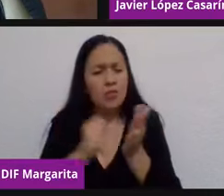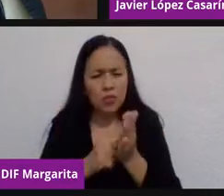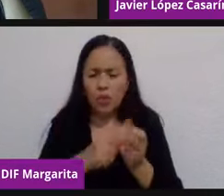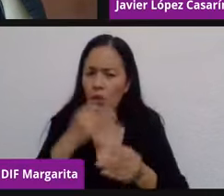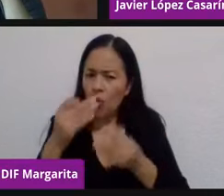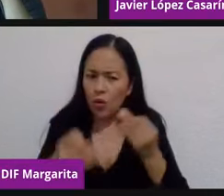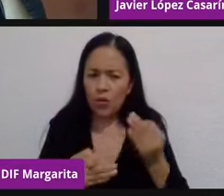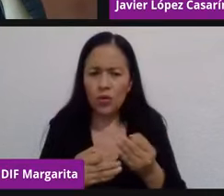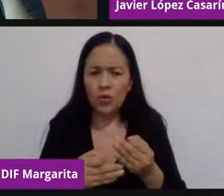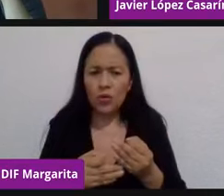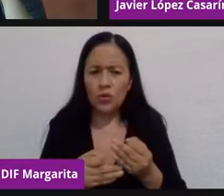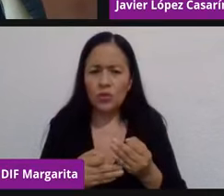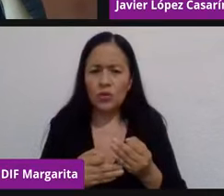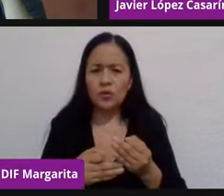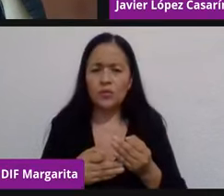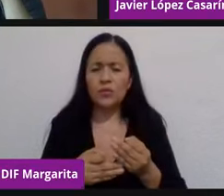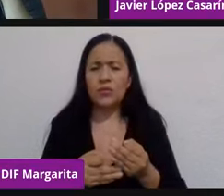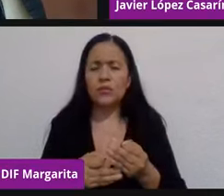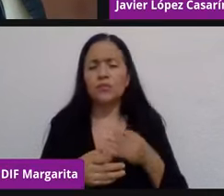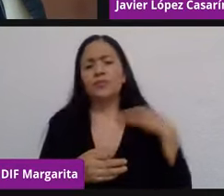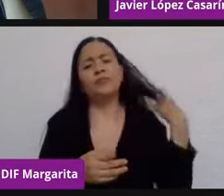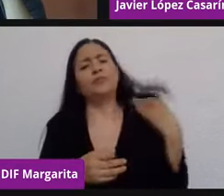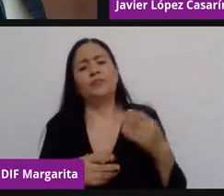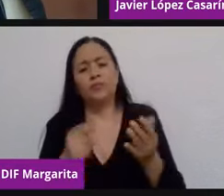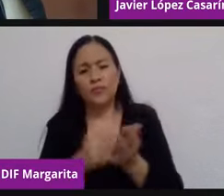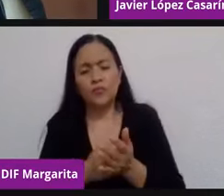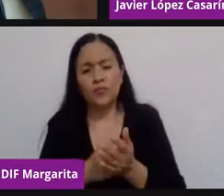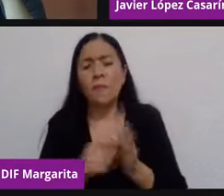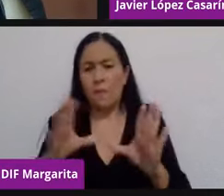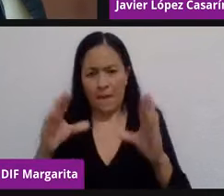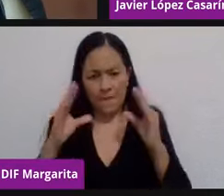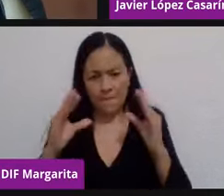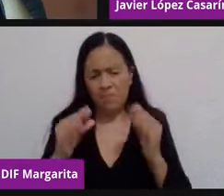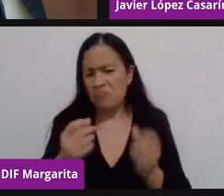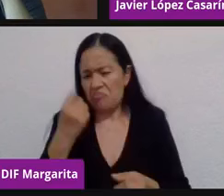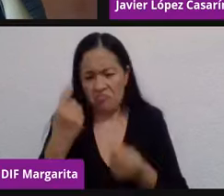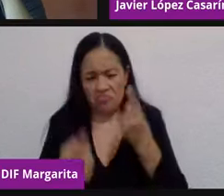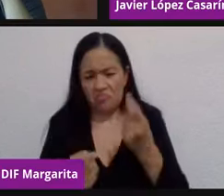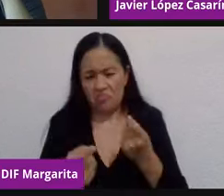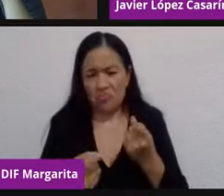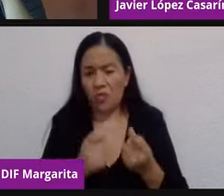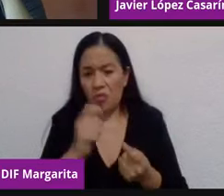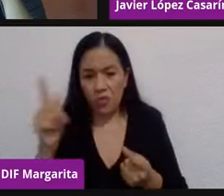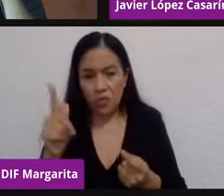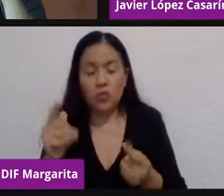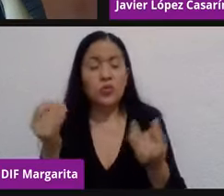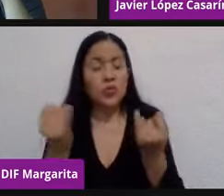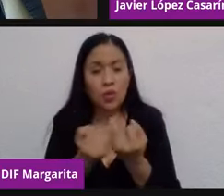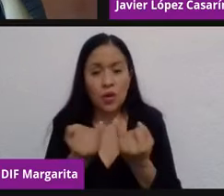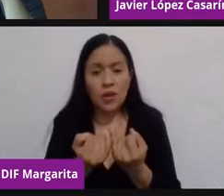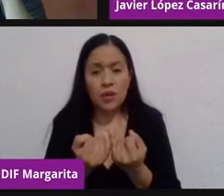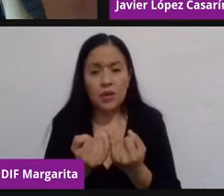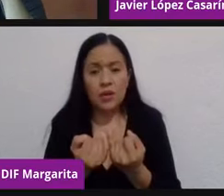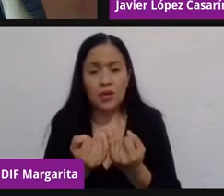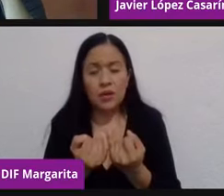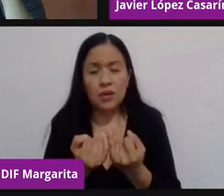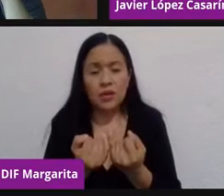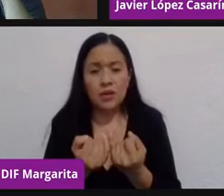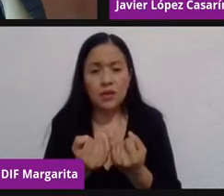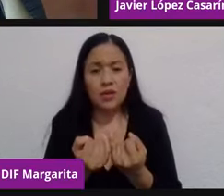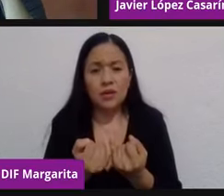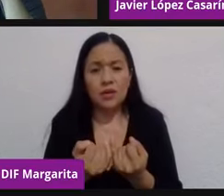capacitación en el sentido de profesión o de usos, sino también puedo tener acceso